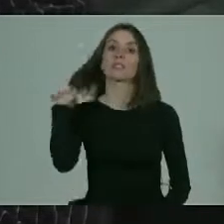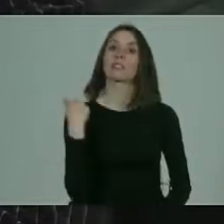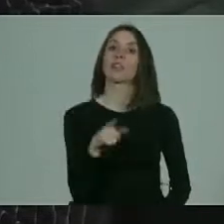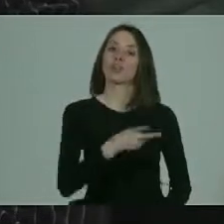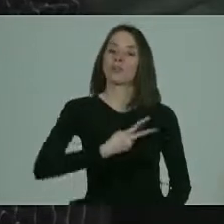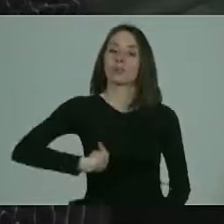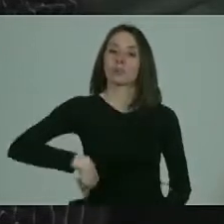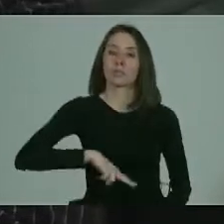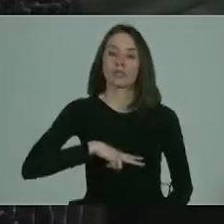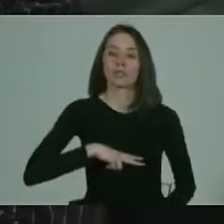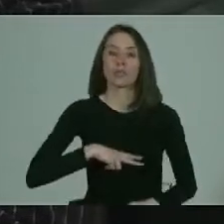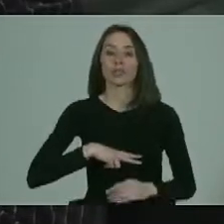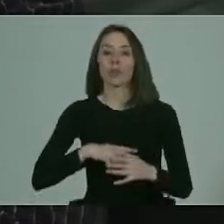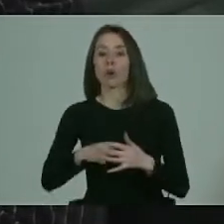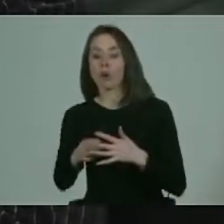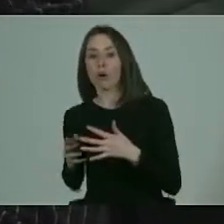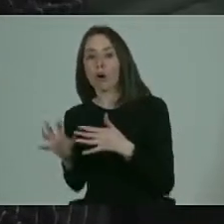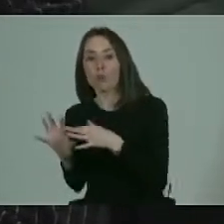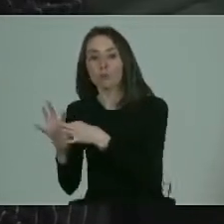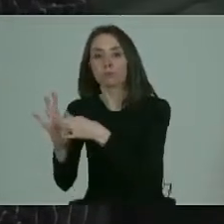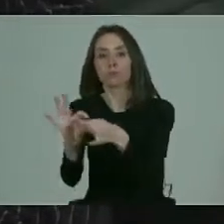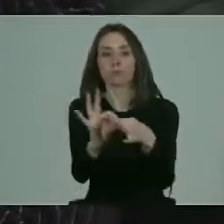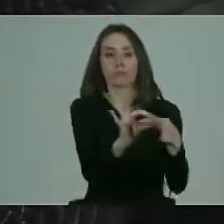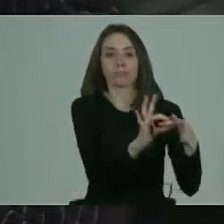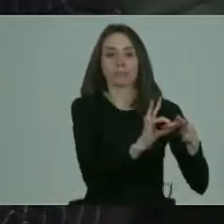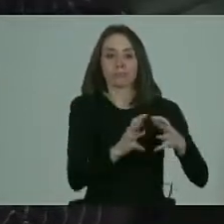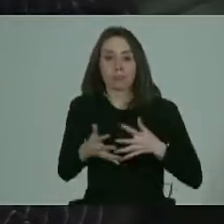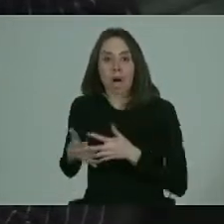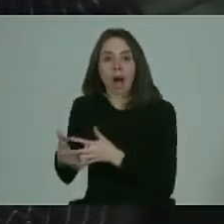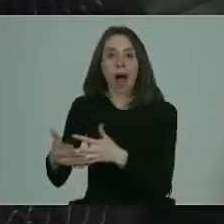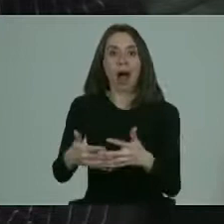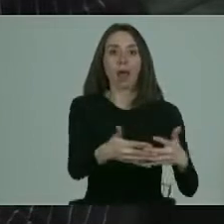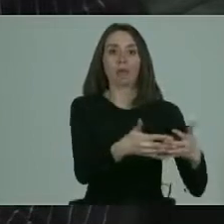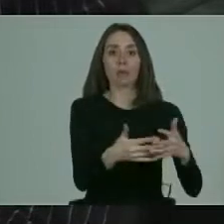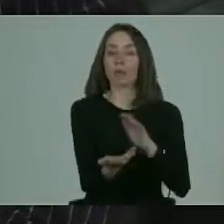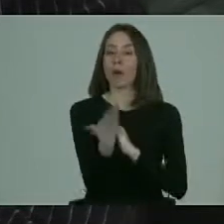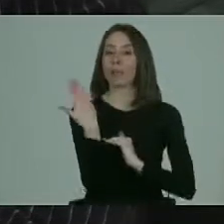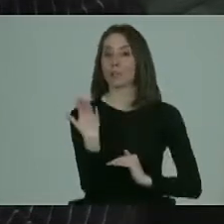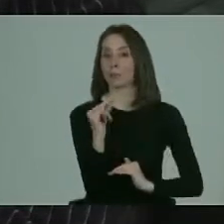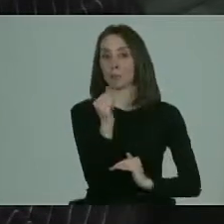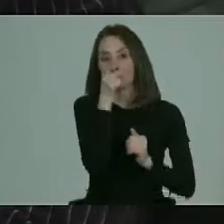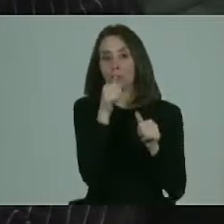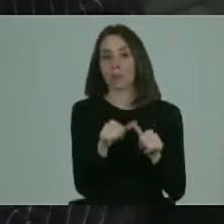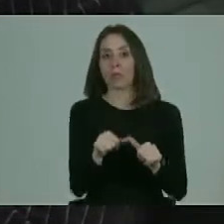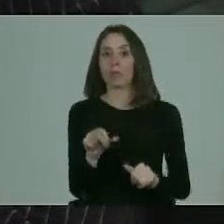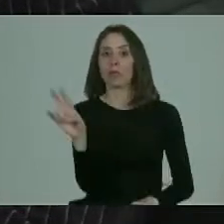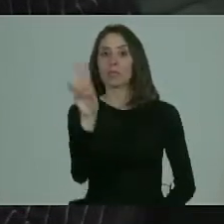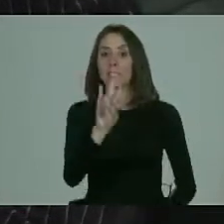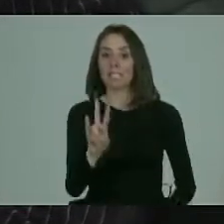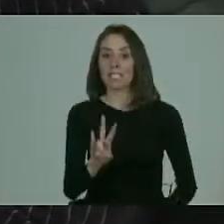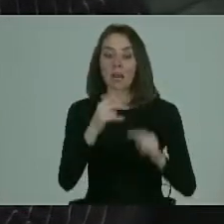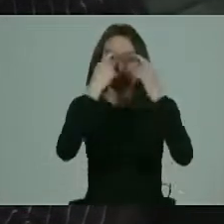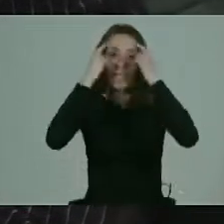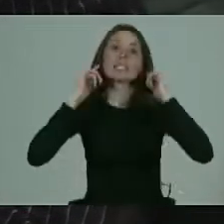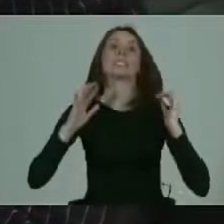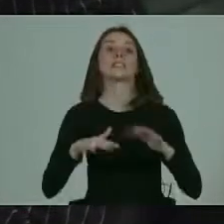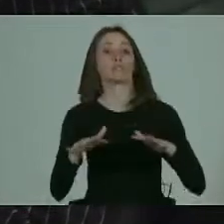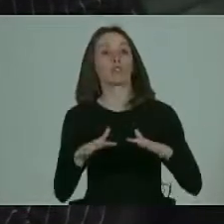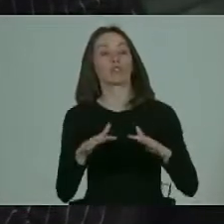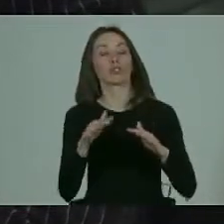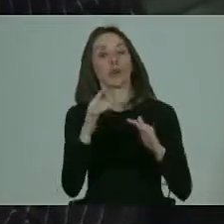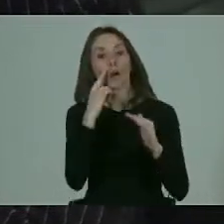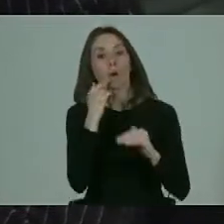nos vayamos articulando y también eso es súper importante hace poco tiempo atrás el Senado hizo un esfuerzo por tratar de